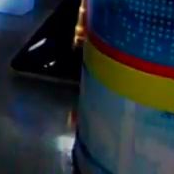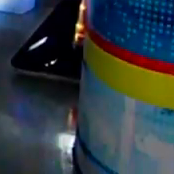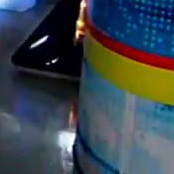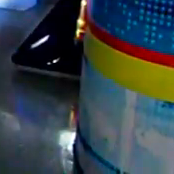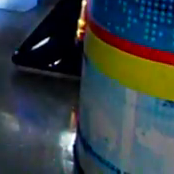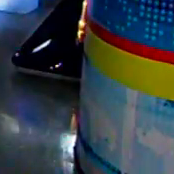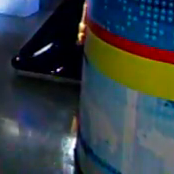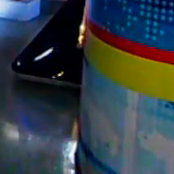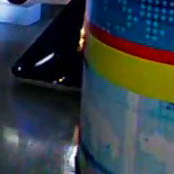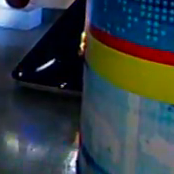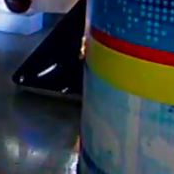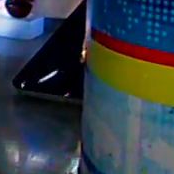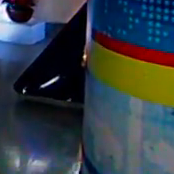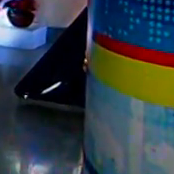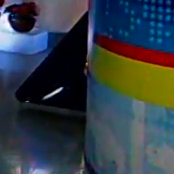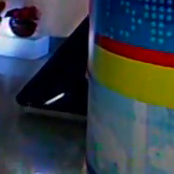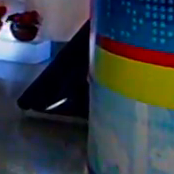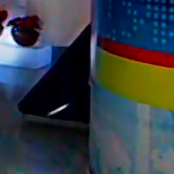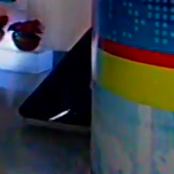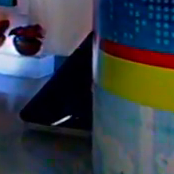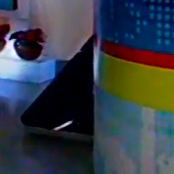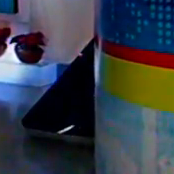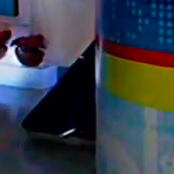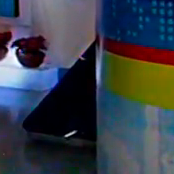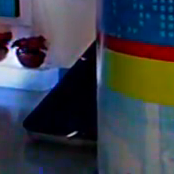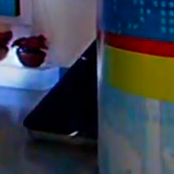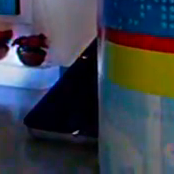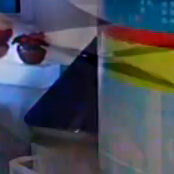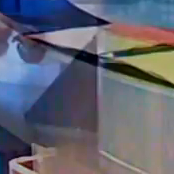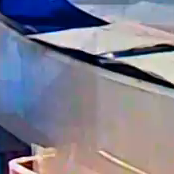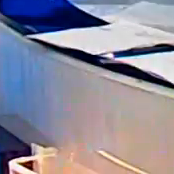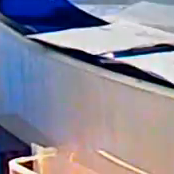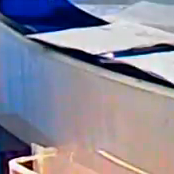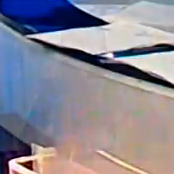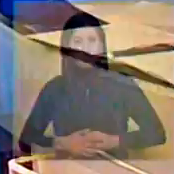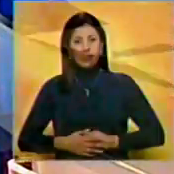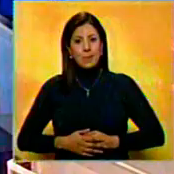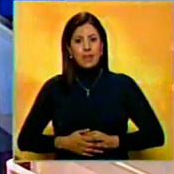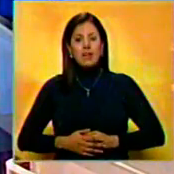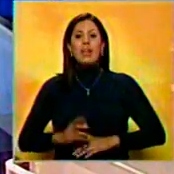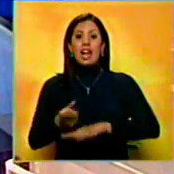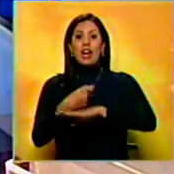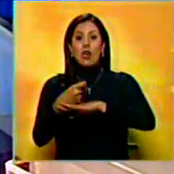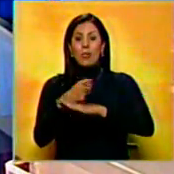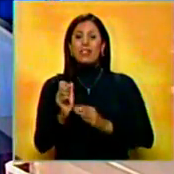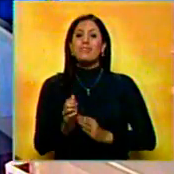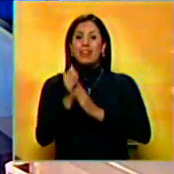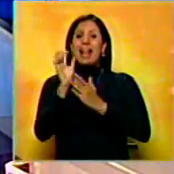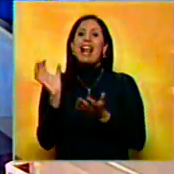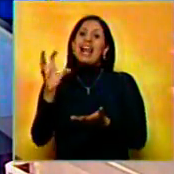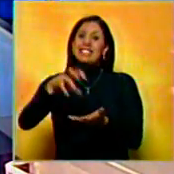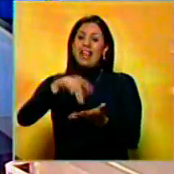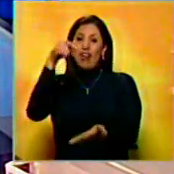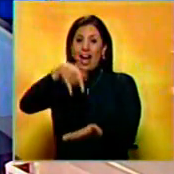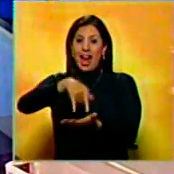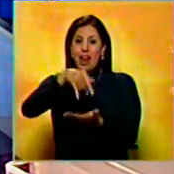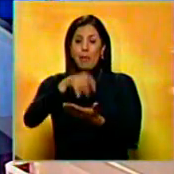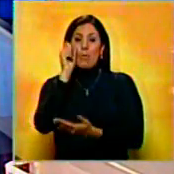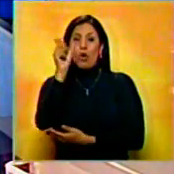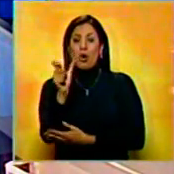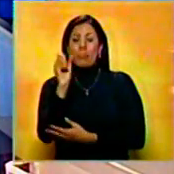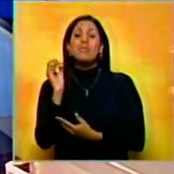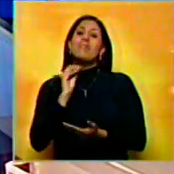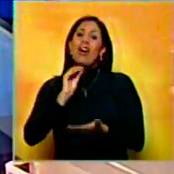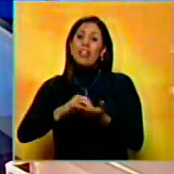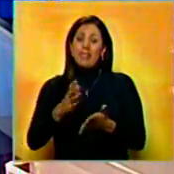En una nación indudablemente es tradición por la calidad de la información. El gobernador electo en el estado de Carabobo, Francisco Ameliach,